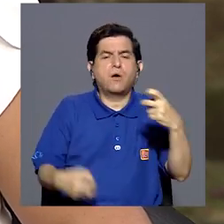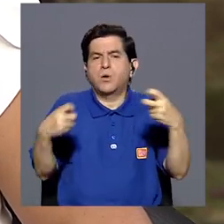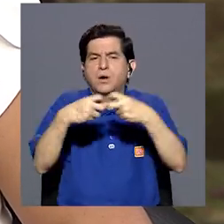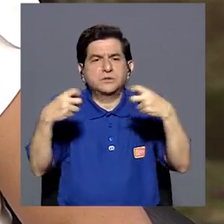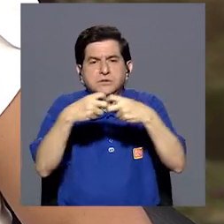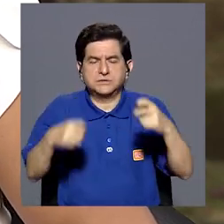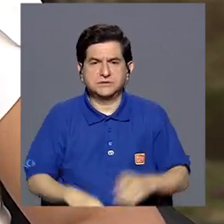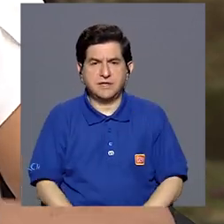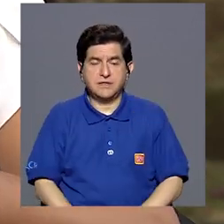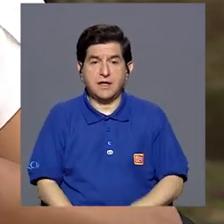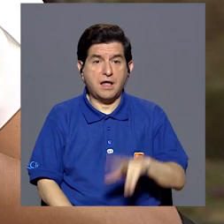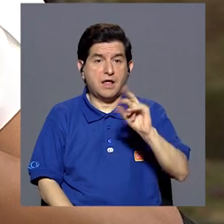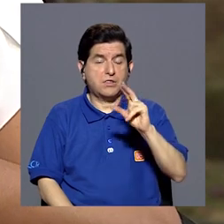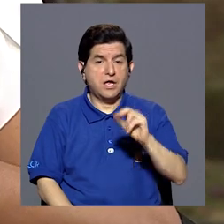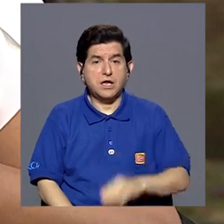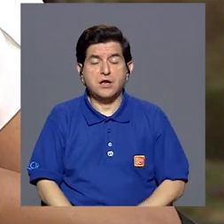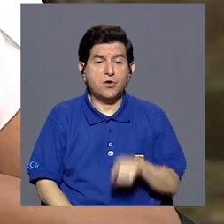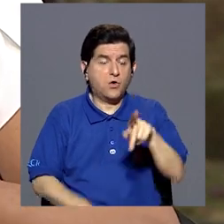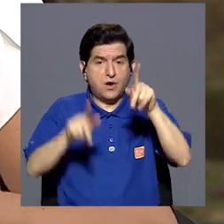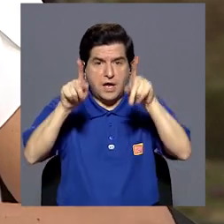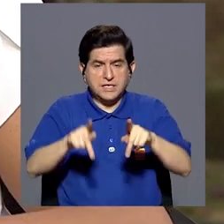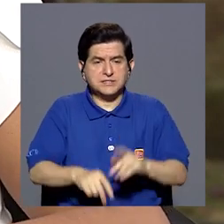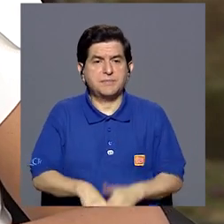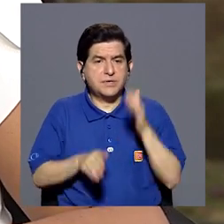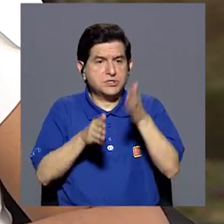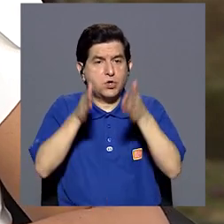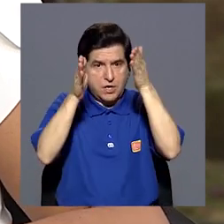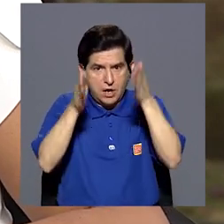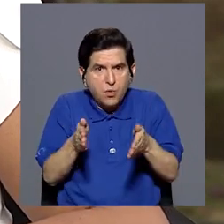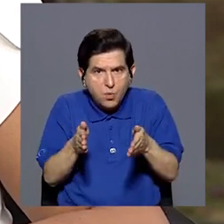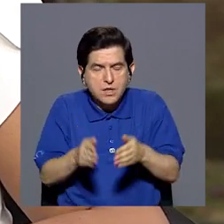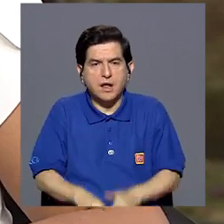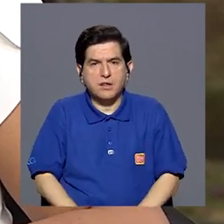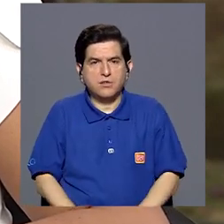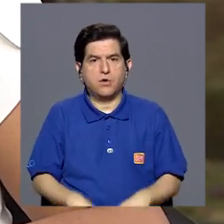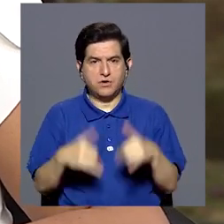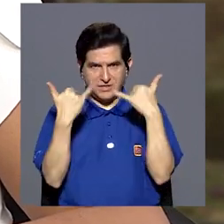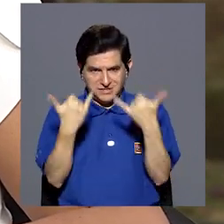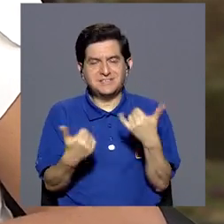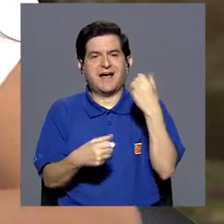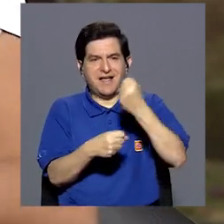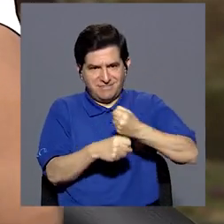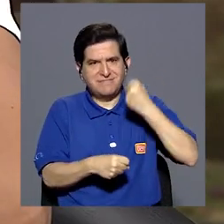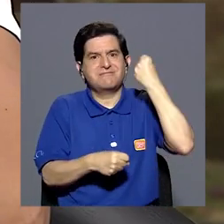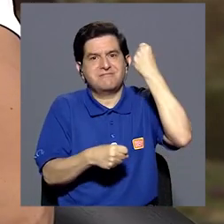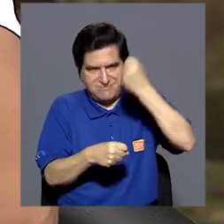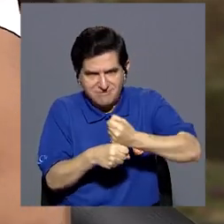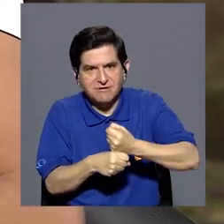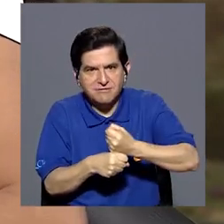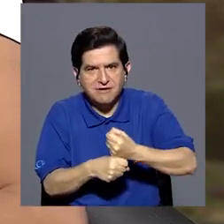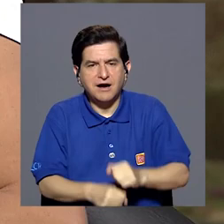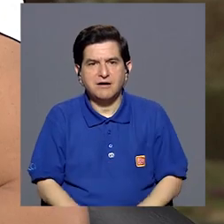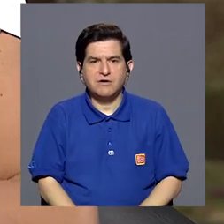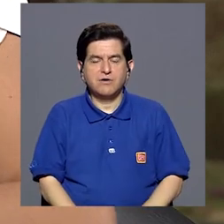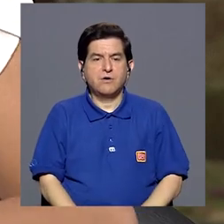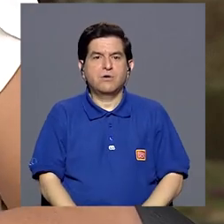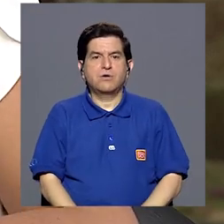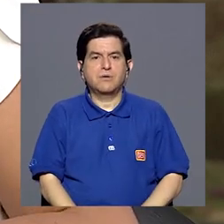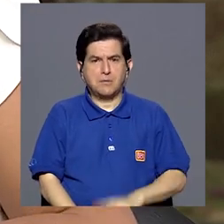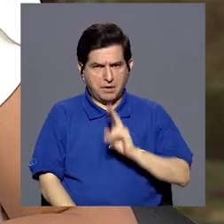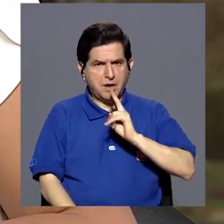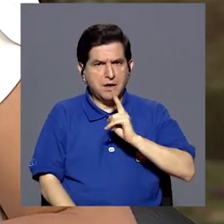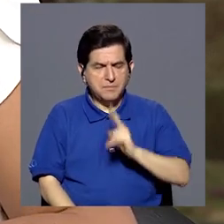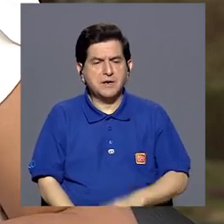otro pague la luz y no tenga que reforzarse? Entonces, persona cuidadora, ¿verdad? Que ya está haciendo un trabajo, ¿verdad? Él,